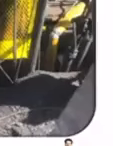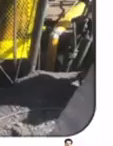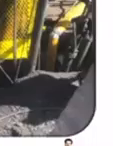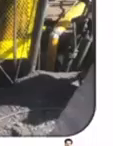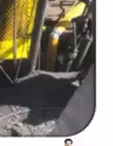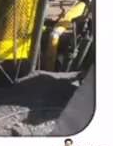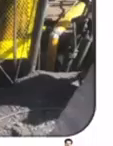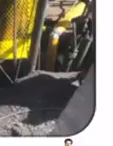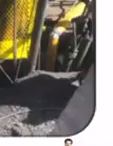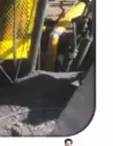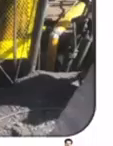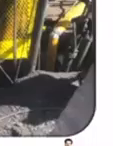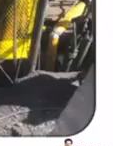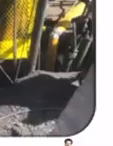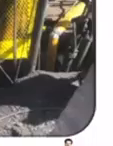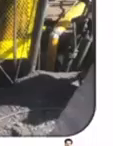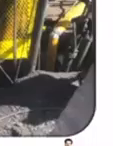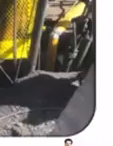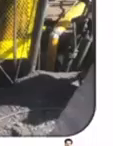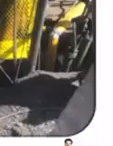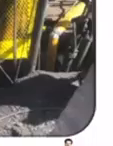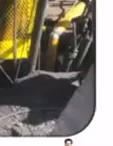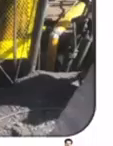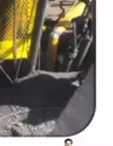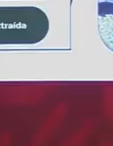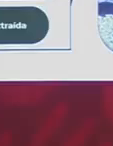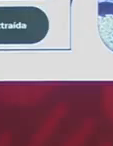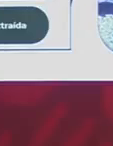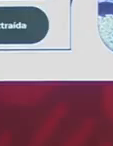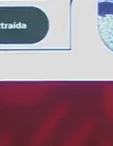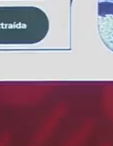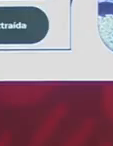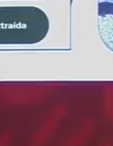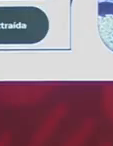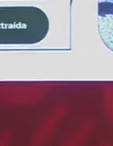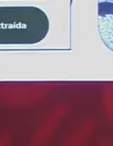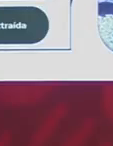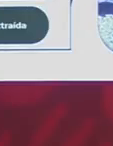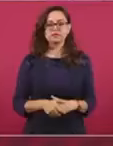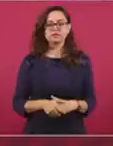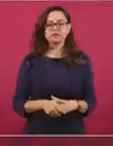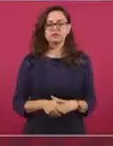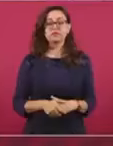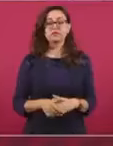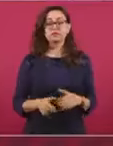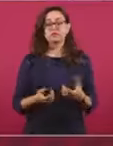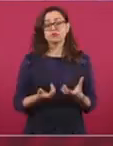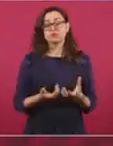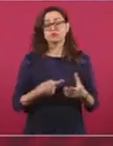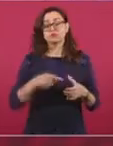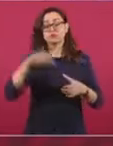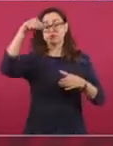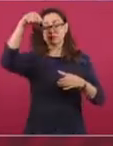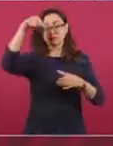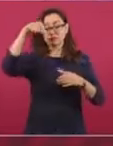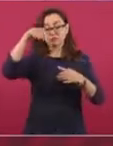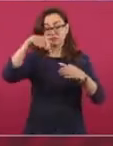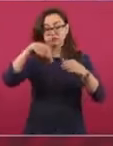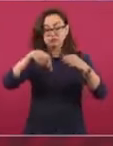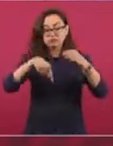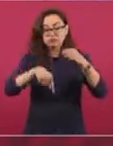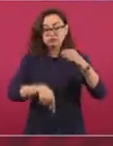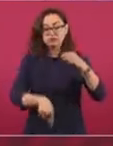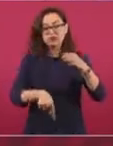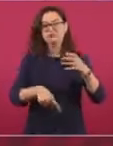abrieron el pozo un poco para que pudieran entrar los buzos, retiraron